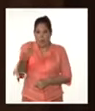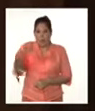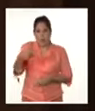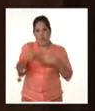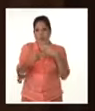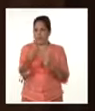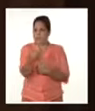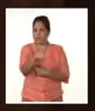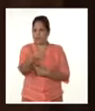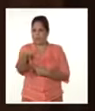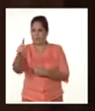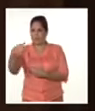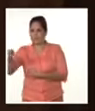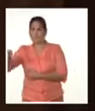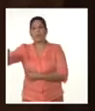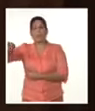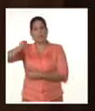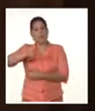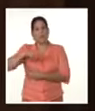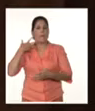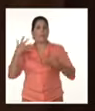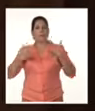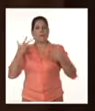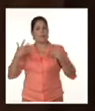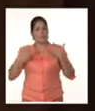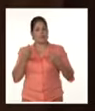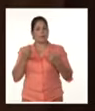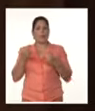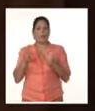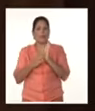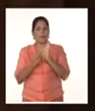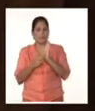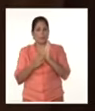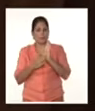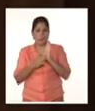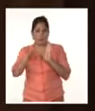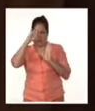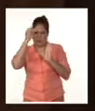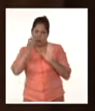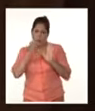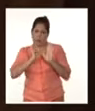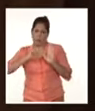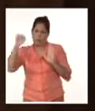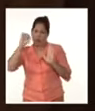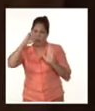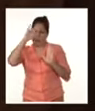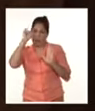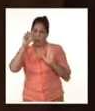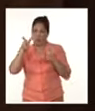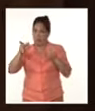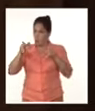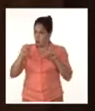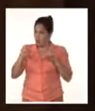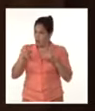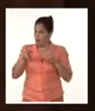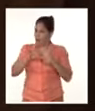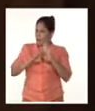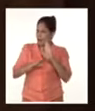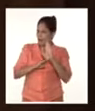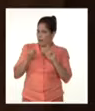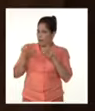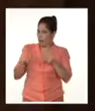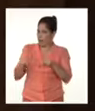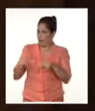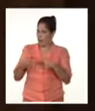corresponde, alentando, motivando y demostrando que sí se puede. Implementemos con eficacia todo lo que en este